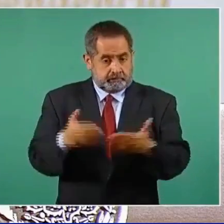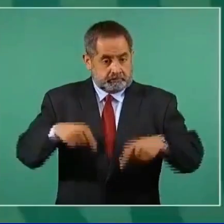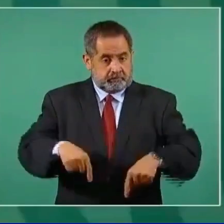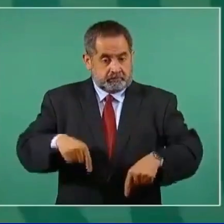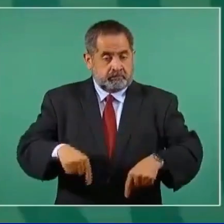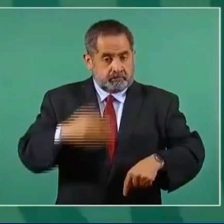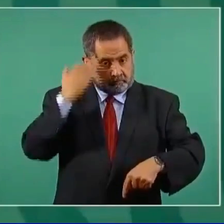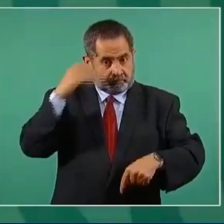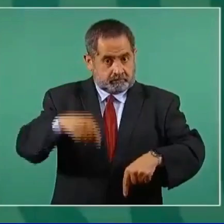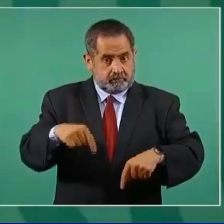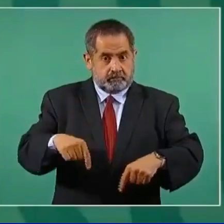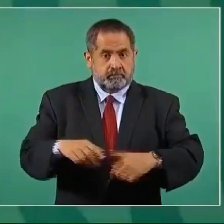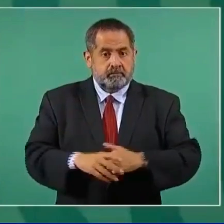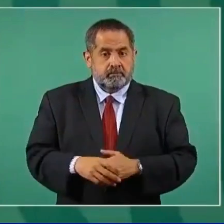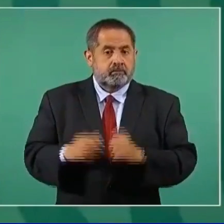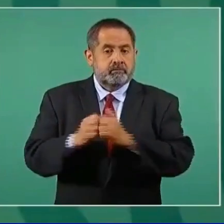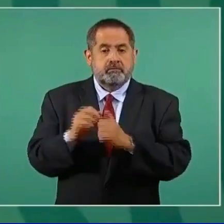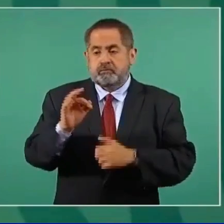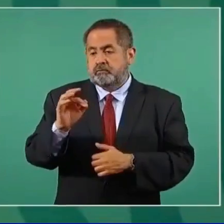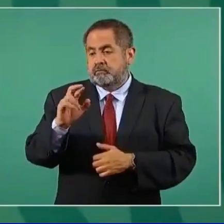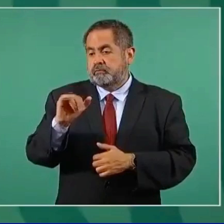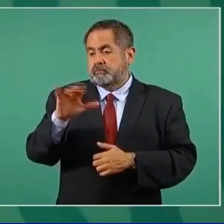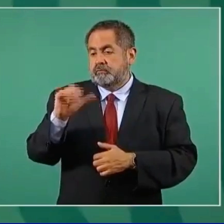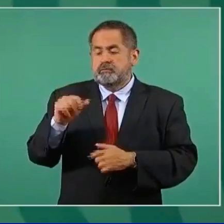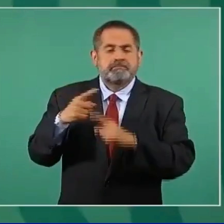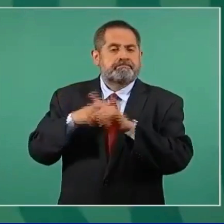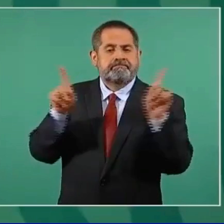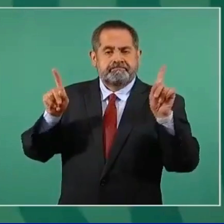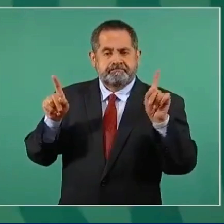Ahora con Francisco es distinto.